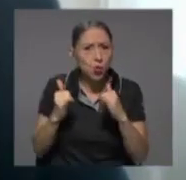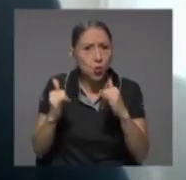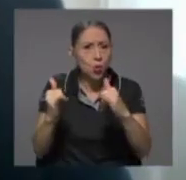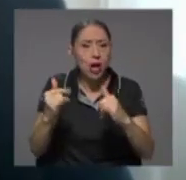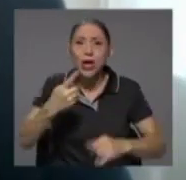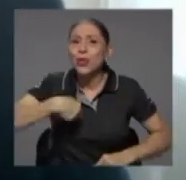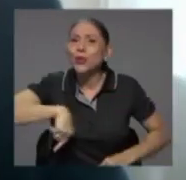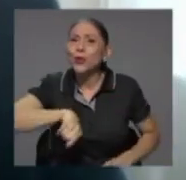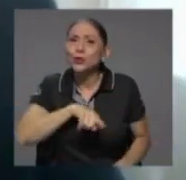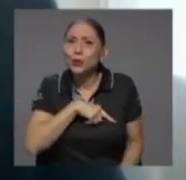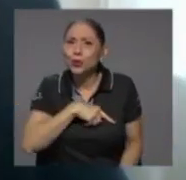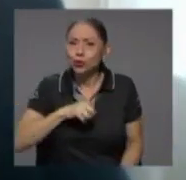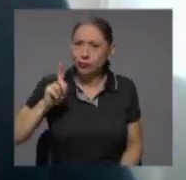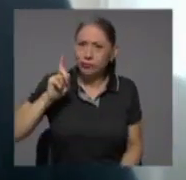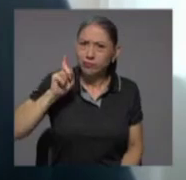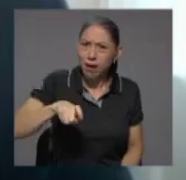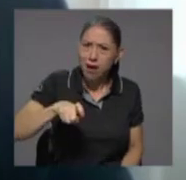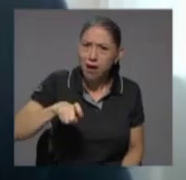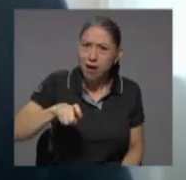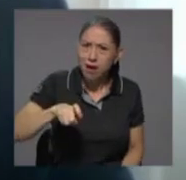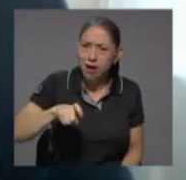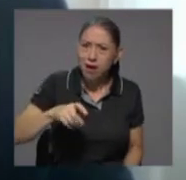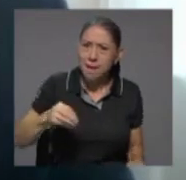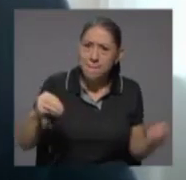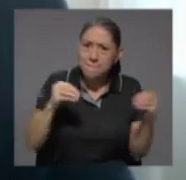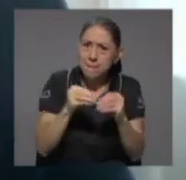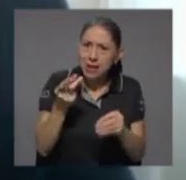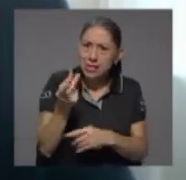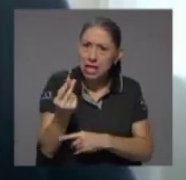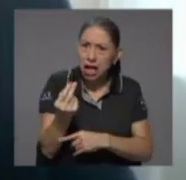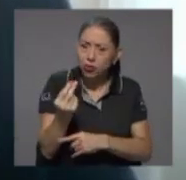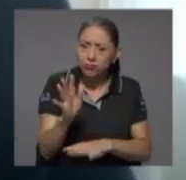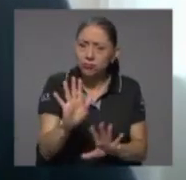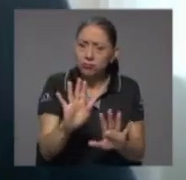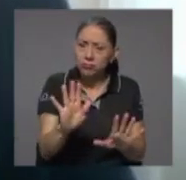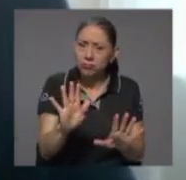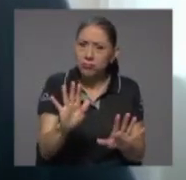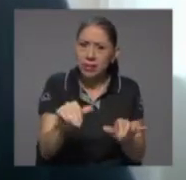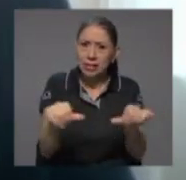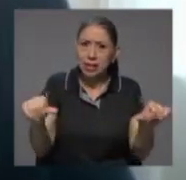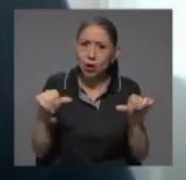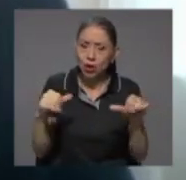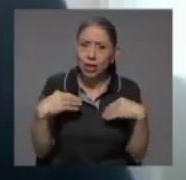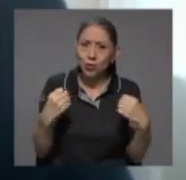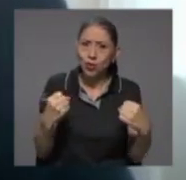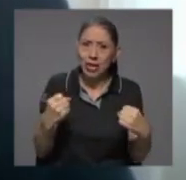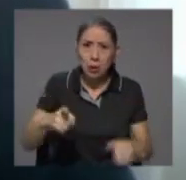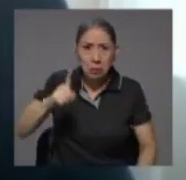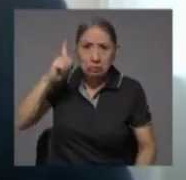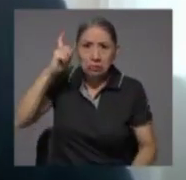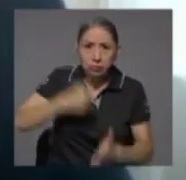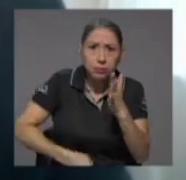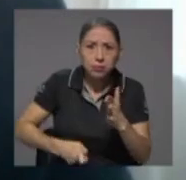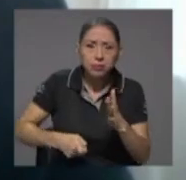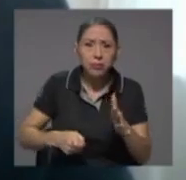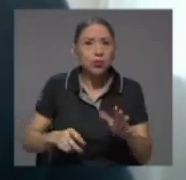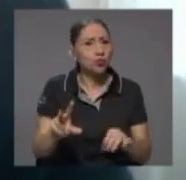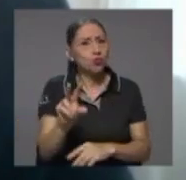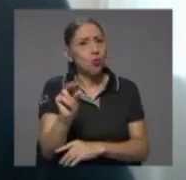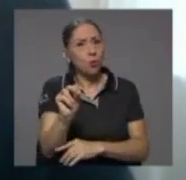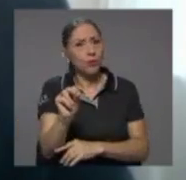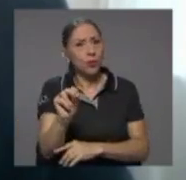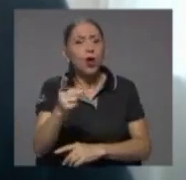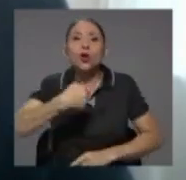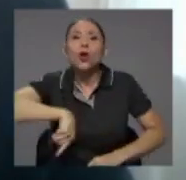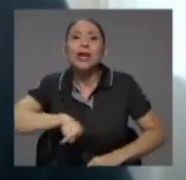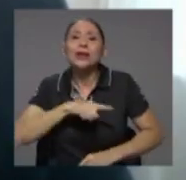necesariamente más dinero en el sector salud y esto lo digo con absoluta claridad lo